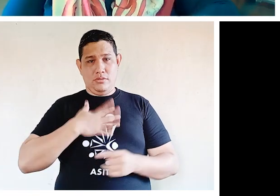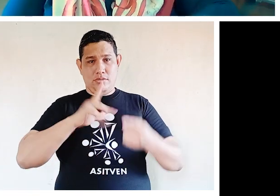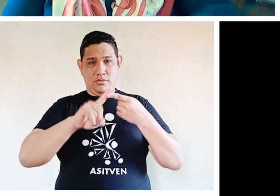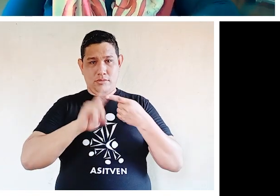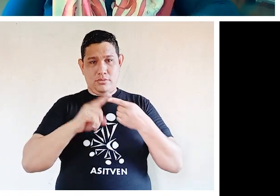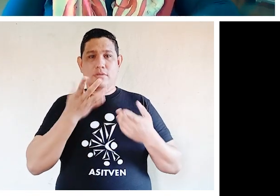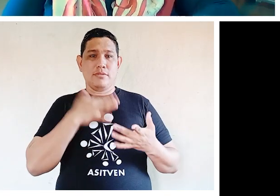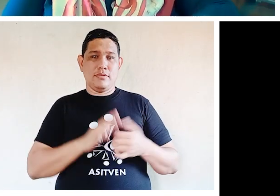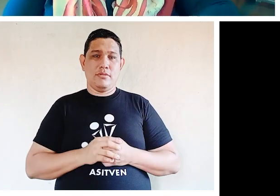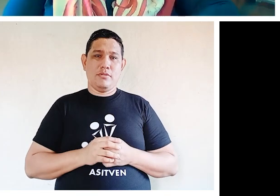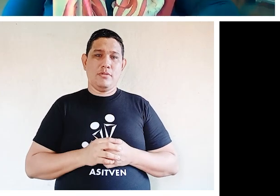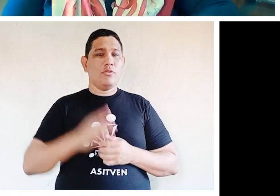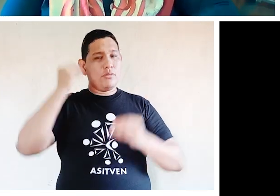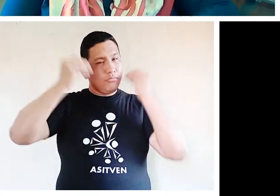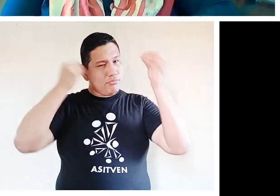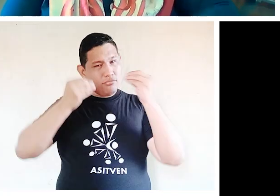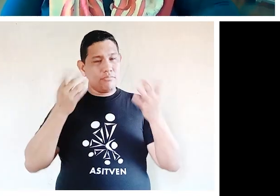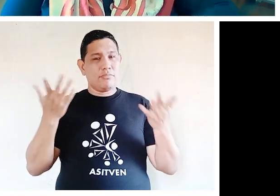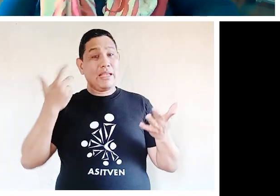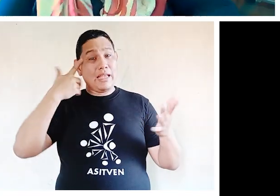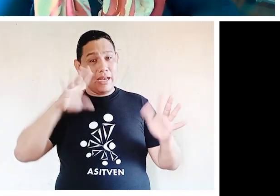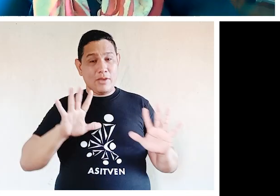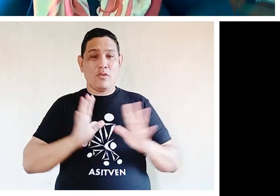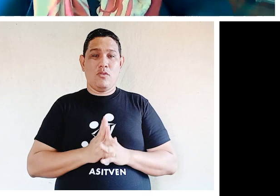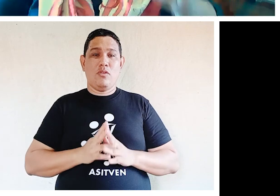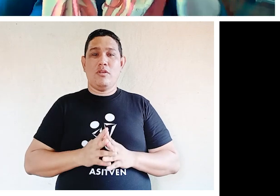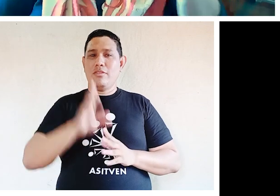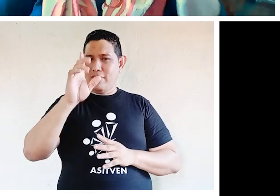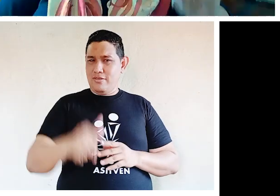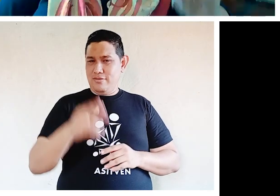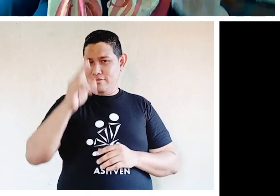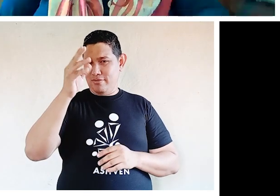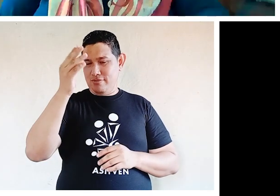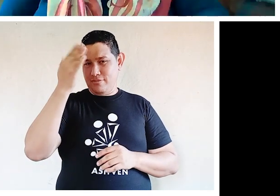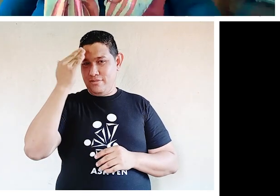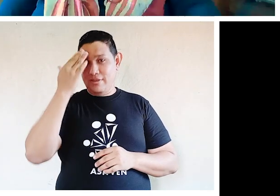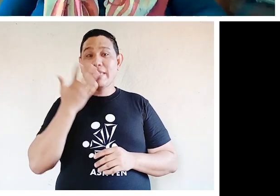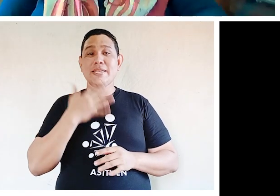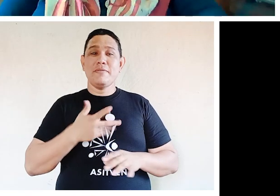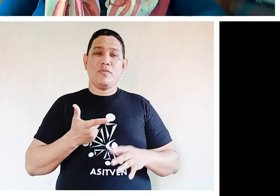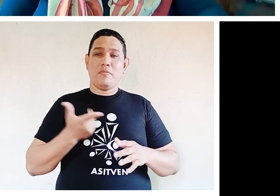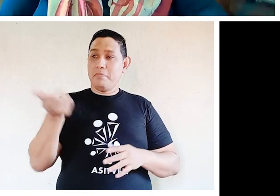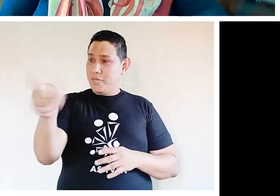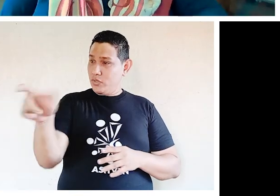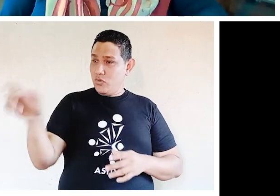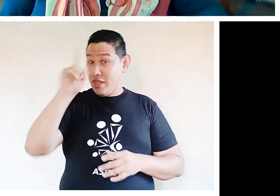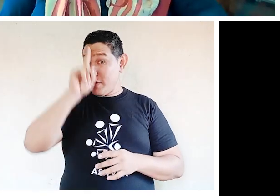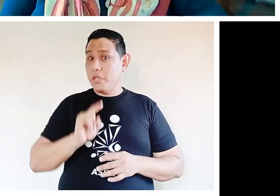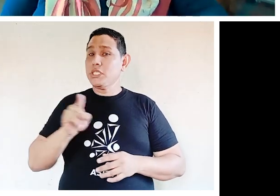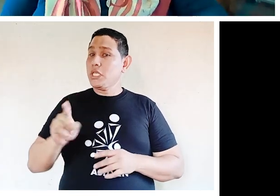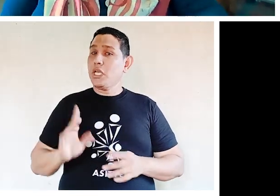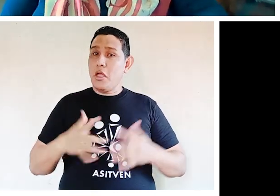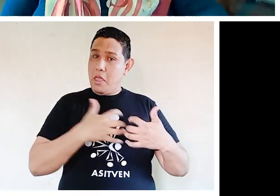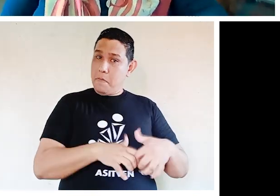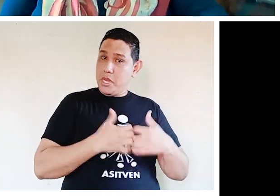iba a hacer alguna otra reflexión. Es que creo que incluso están ganando clientes con discapacidad todas estas